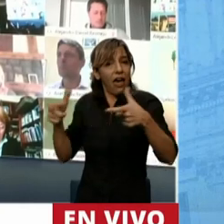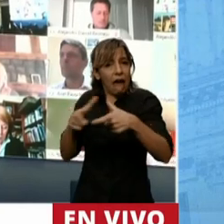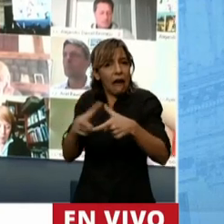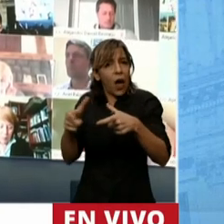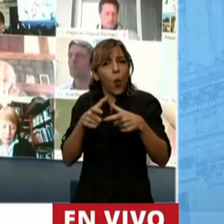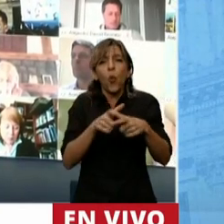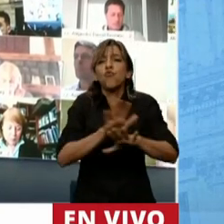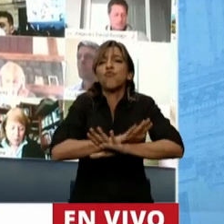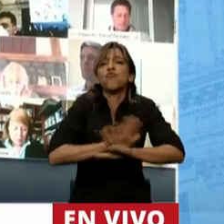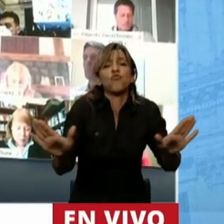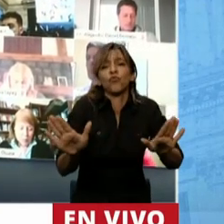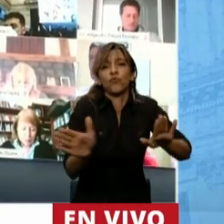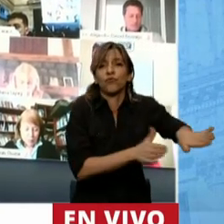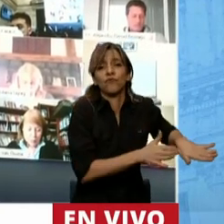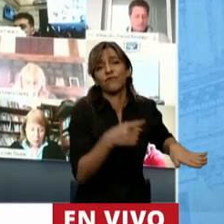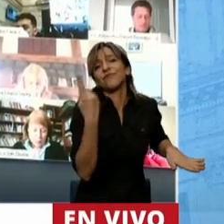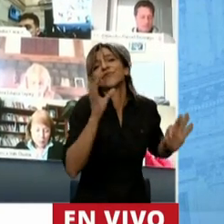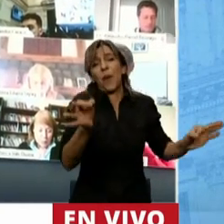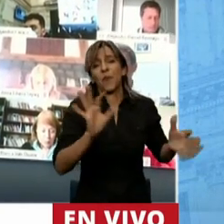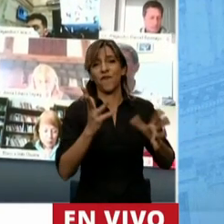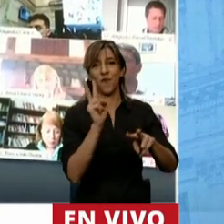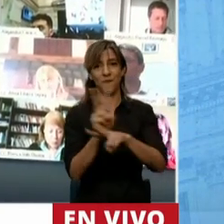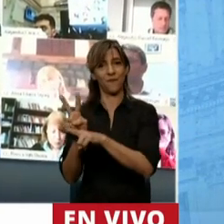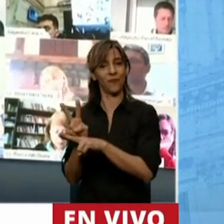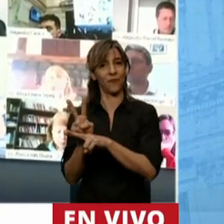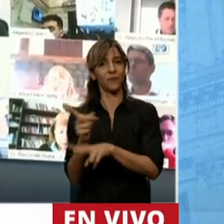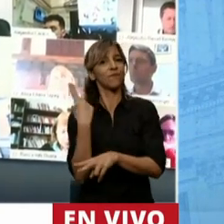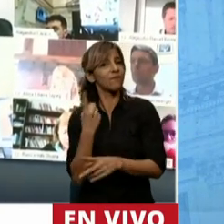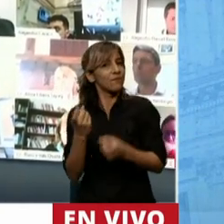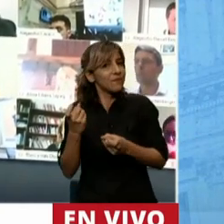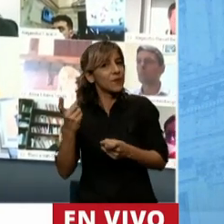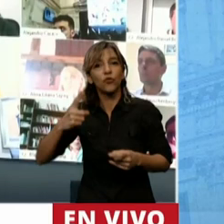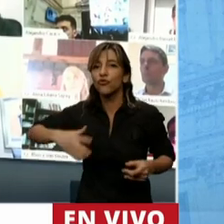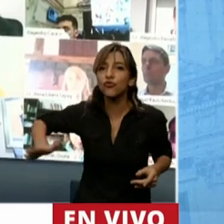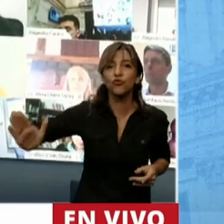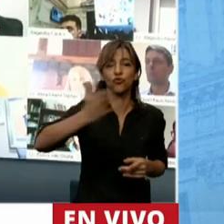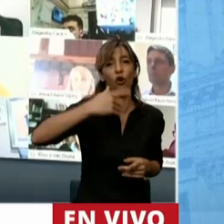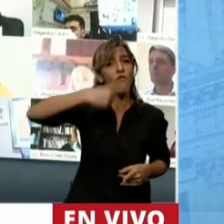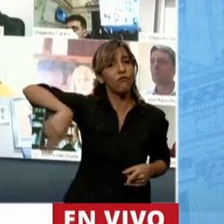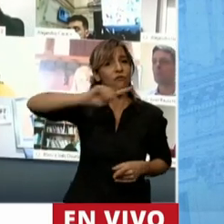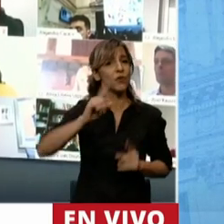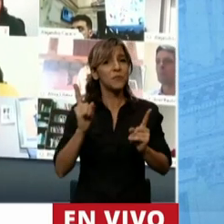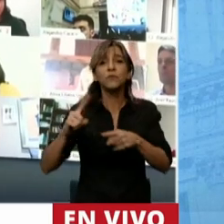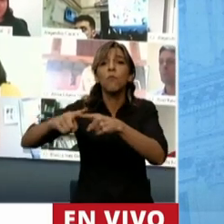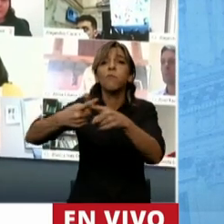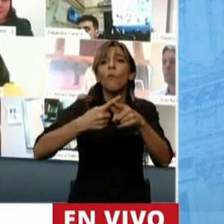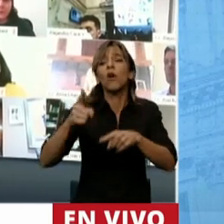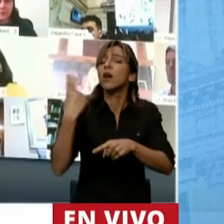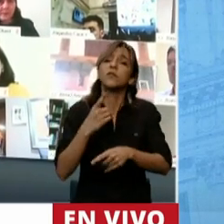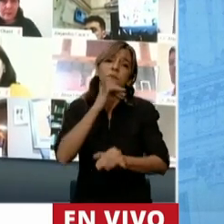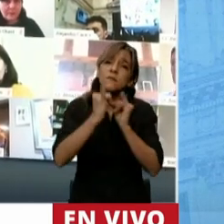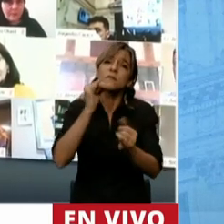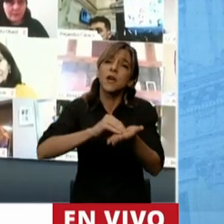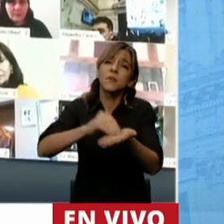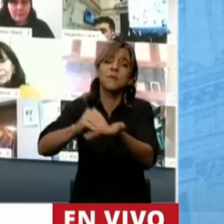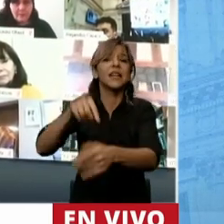dirigencia política argentina para que seamos bien claros con esto esto no es una política de restricción de